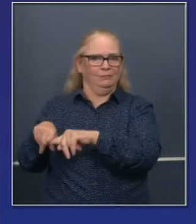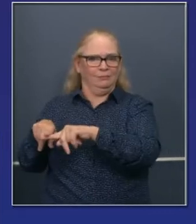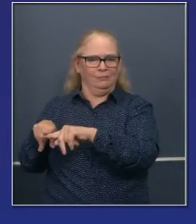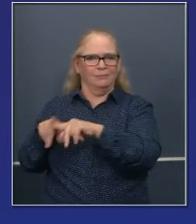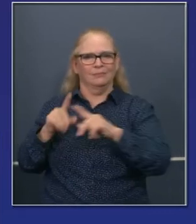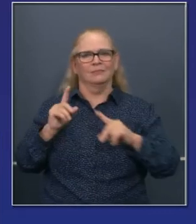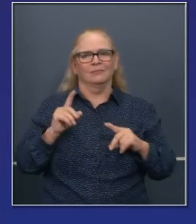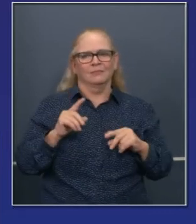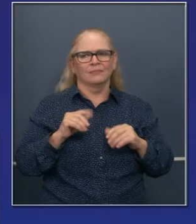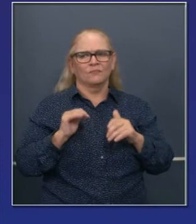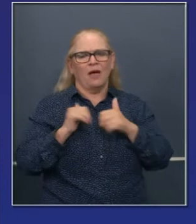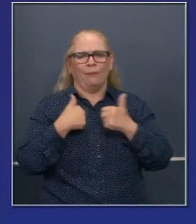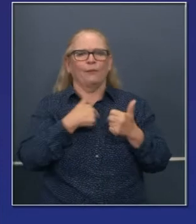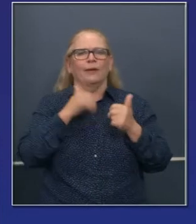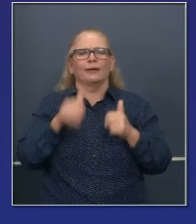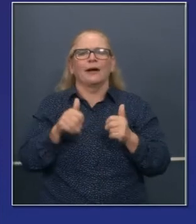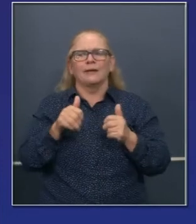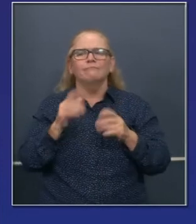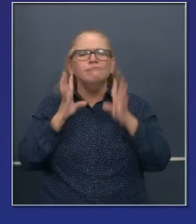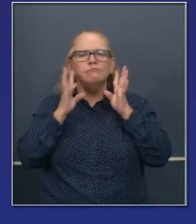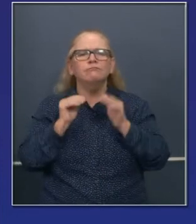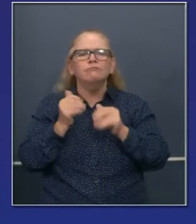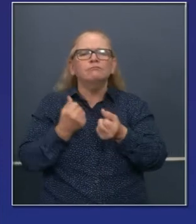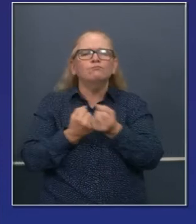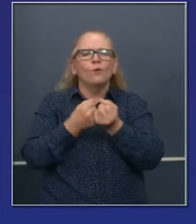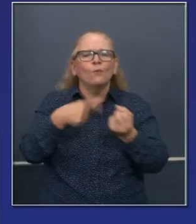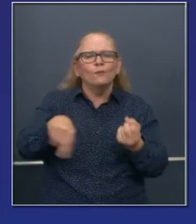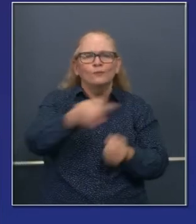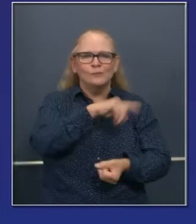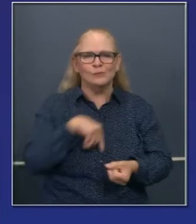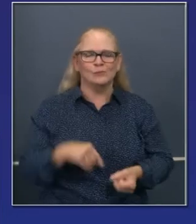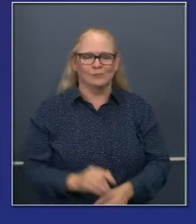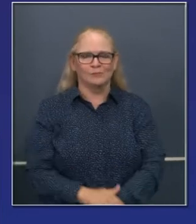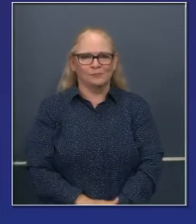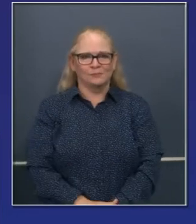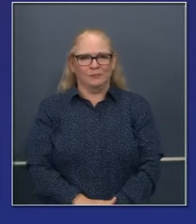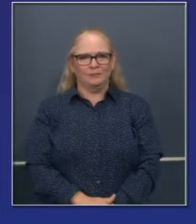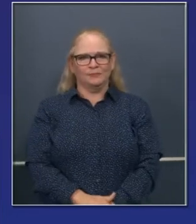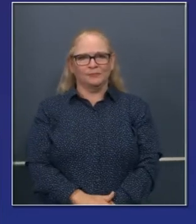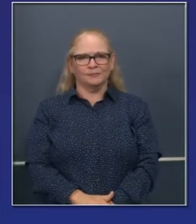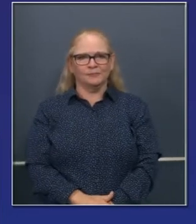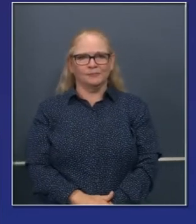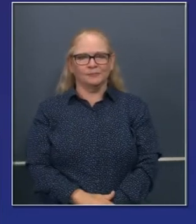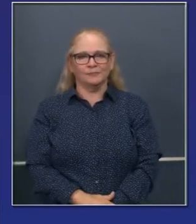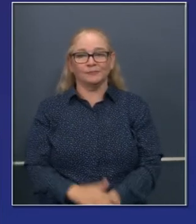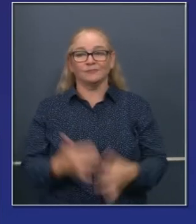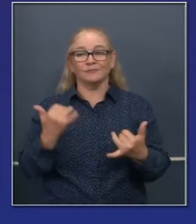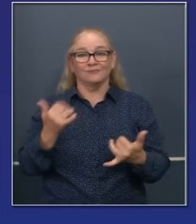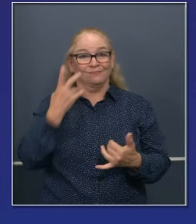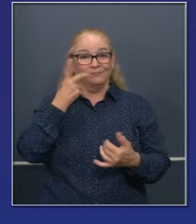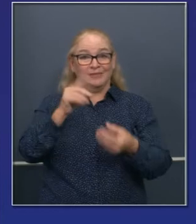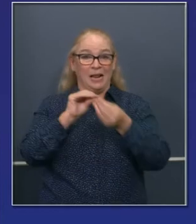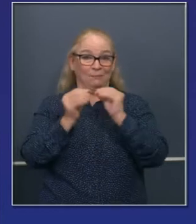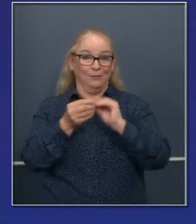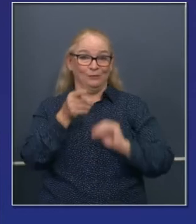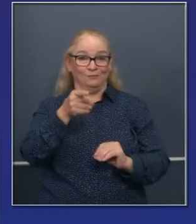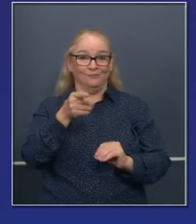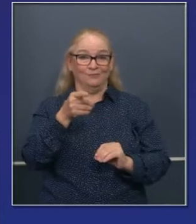y reglas, y tal vez tenemos que tener una nueva forma de pensar. Y hablando de algo nuevo, aquí verán,